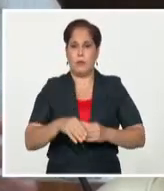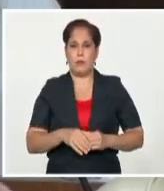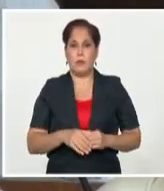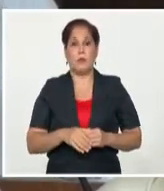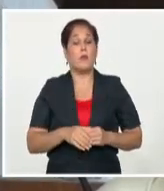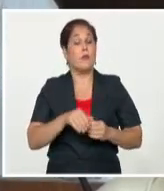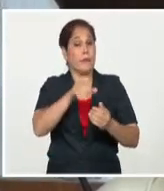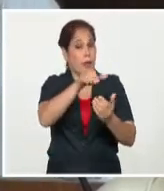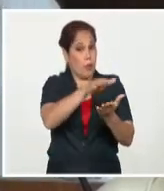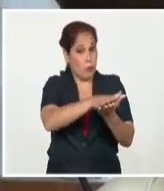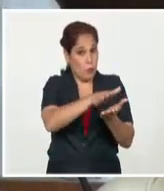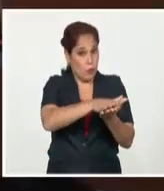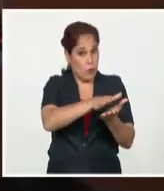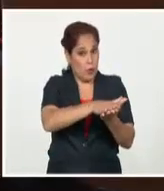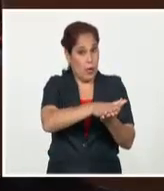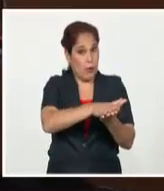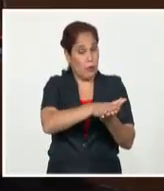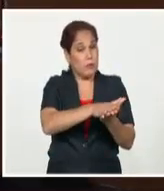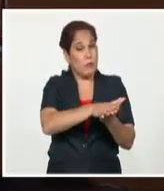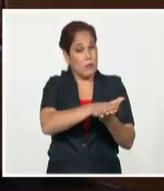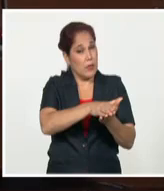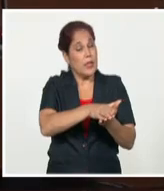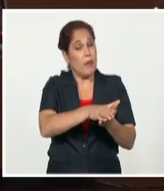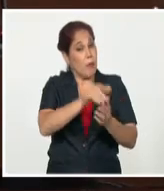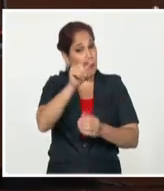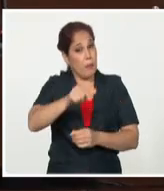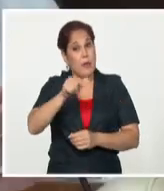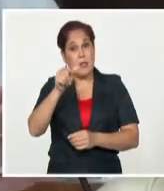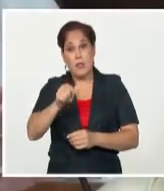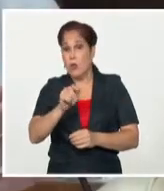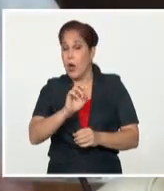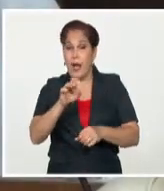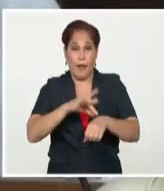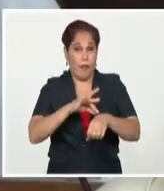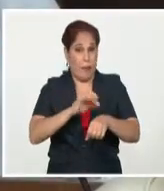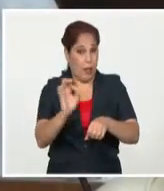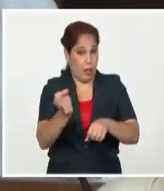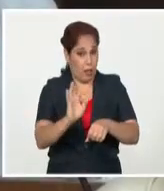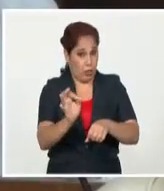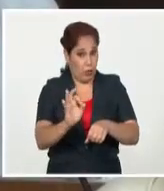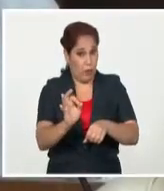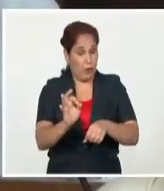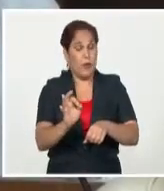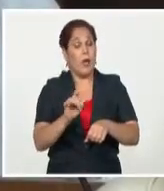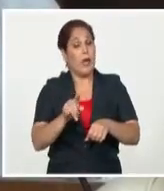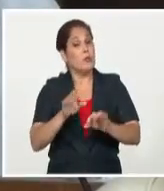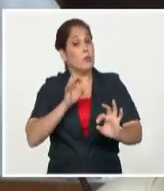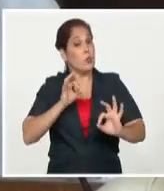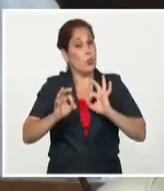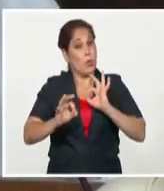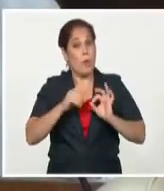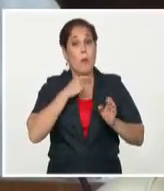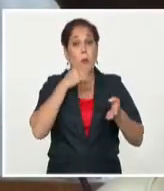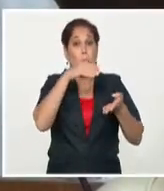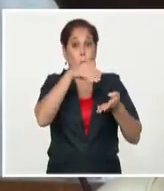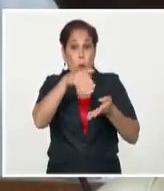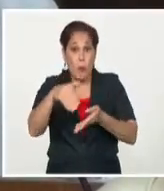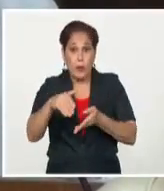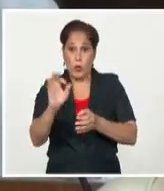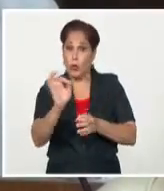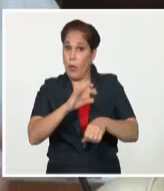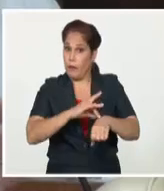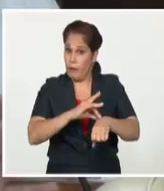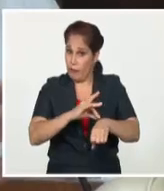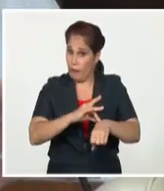es decir, acumulados. Y estamos hablando de personas que todavía no se han enfermado. Es decir, algunos de esos fallecidos aún no se han